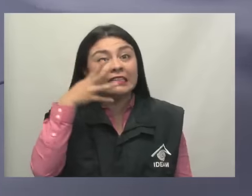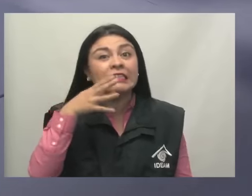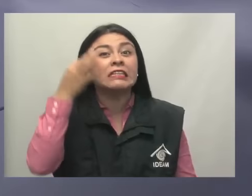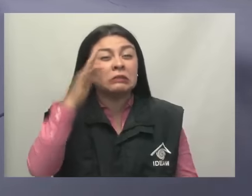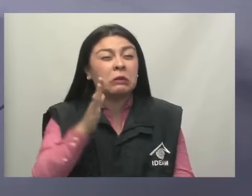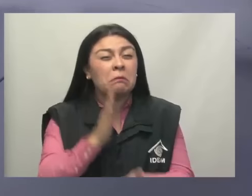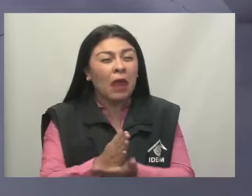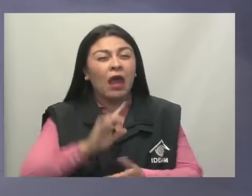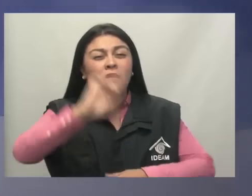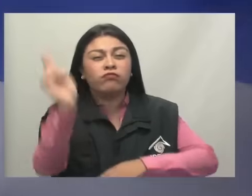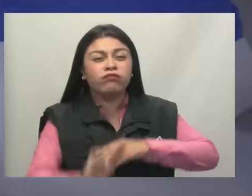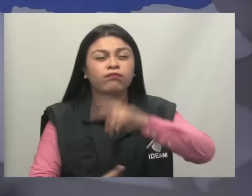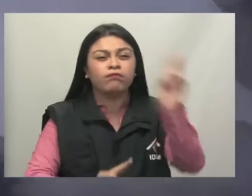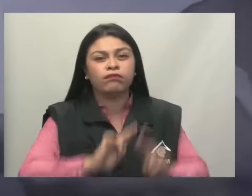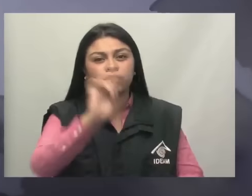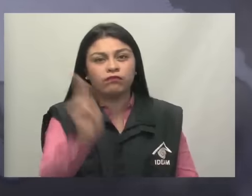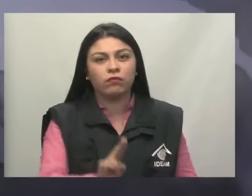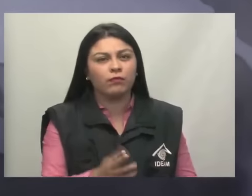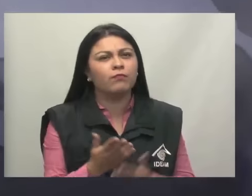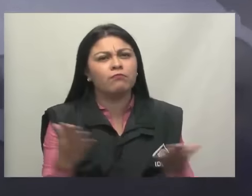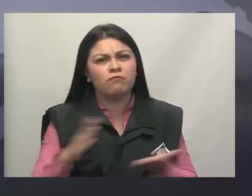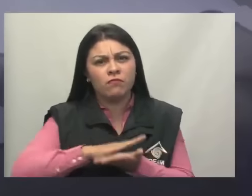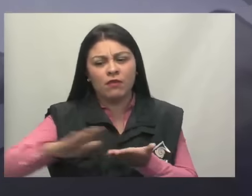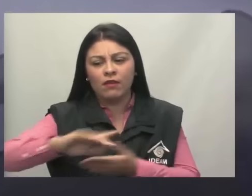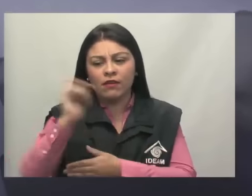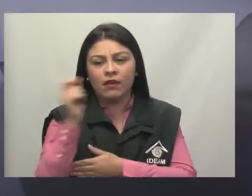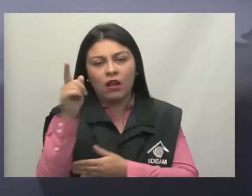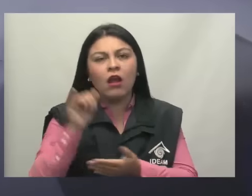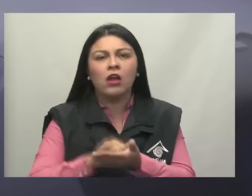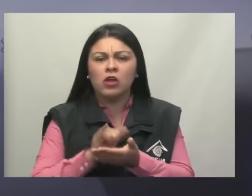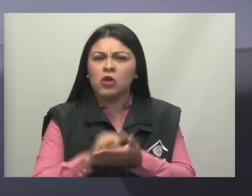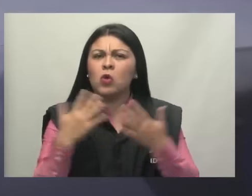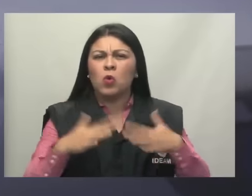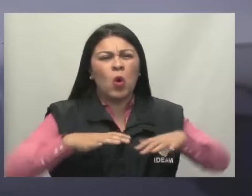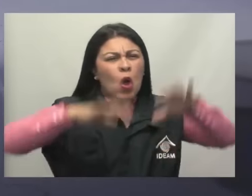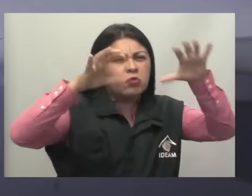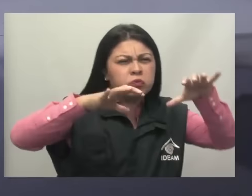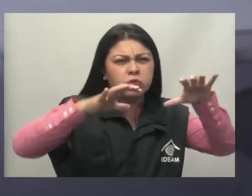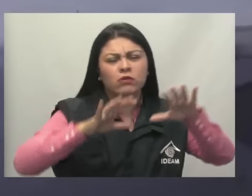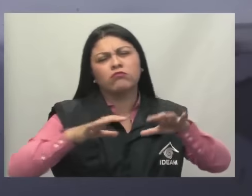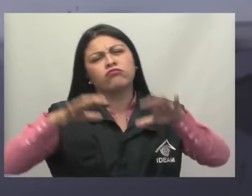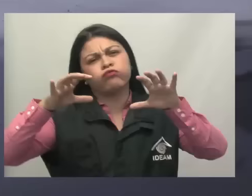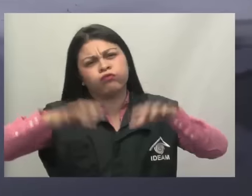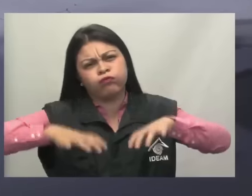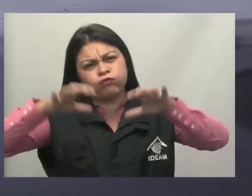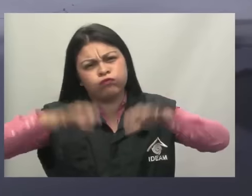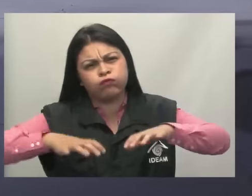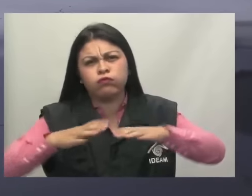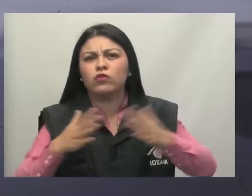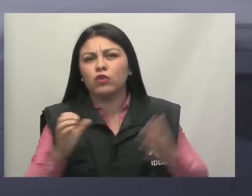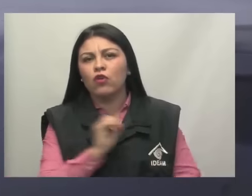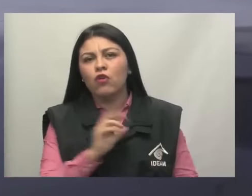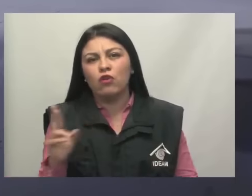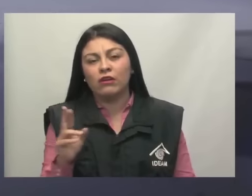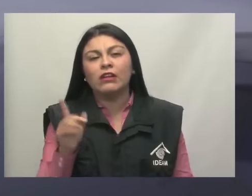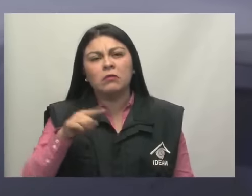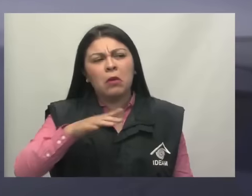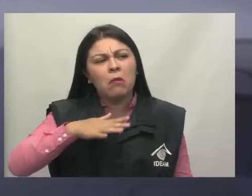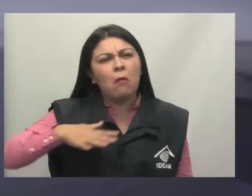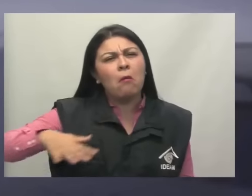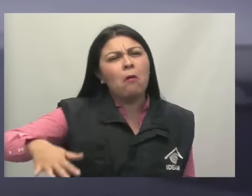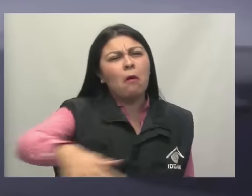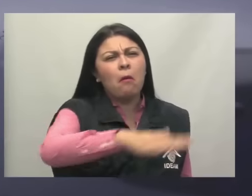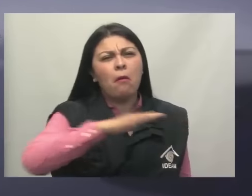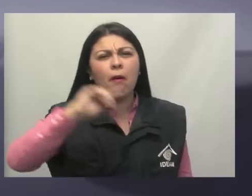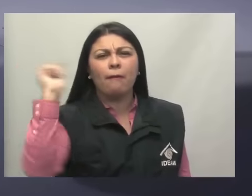eléctricas. Hacia los llanos orientales esperamos una disminución en la intensidad de las lluvias al oriente y a lo largo del pie de